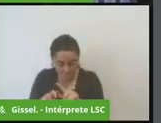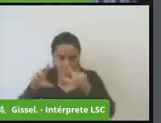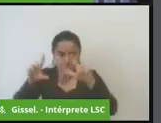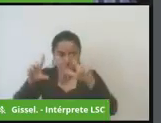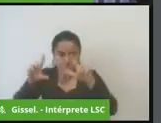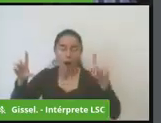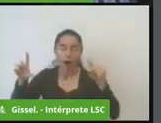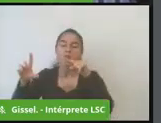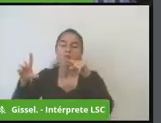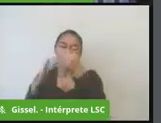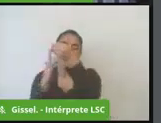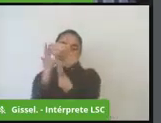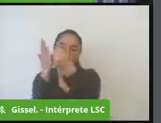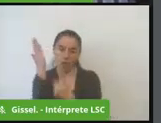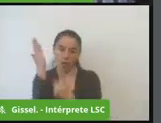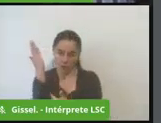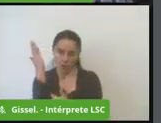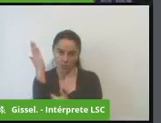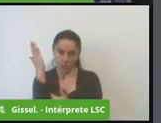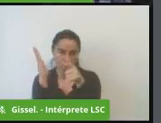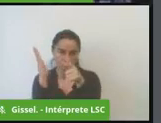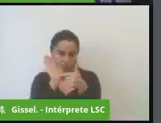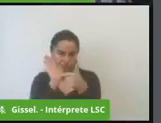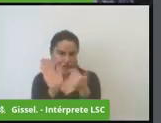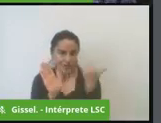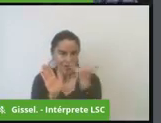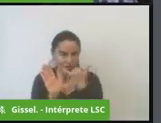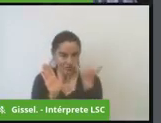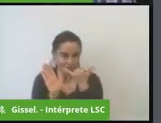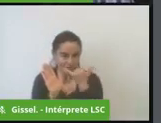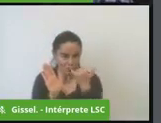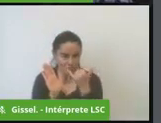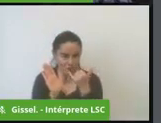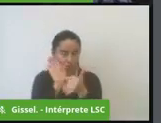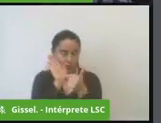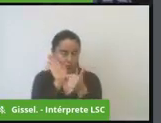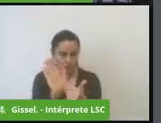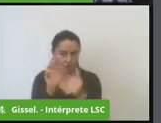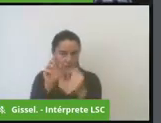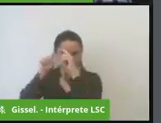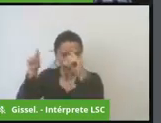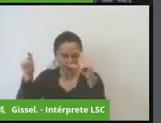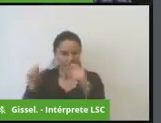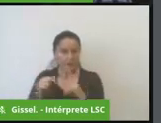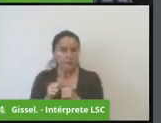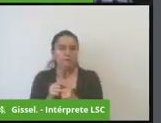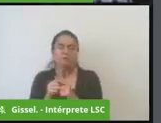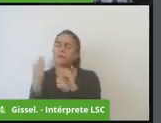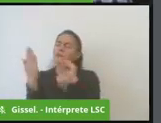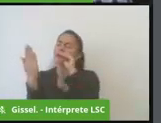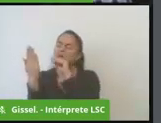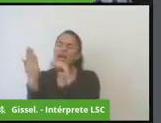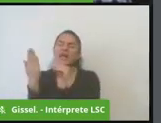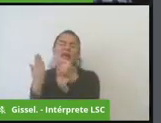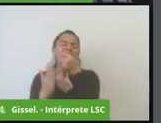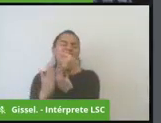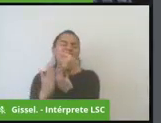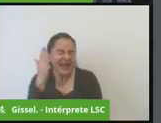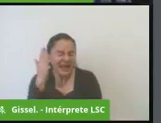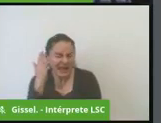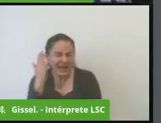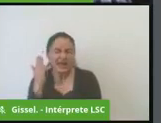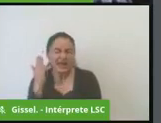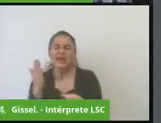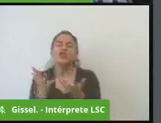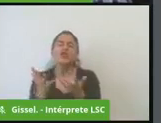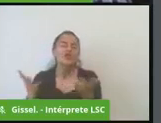diligenciamiento de este formulario es que ustedes nos digan qué es lo que está pasando dónde está pasando cuándo está pasando y